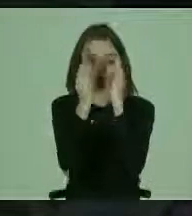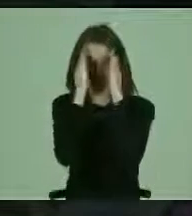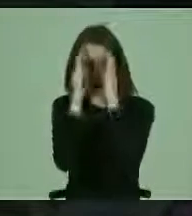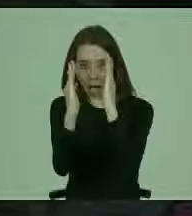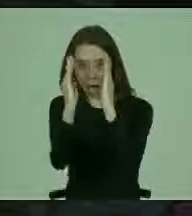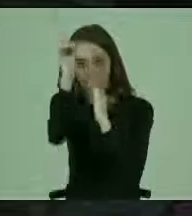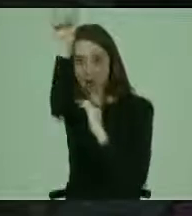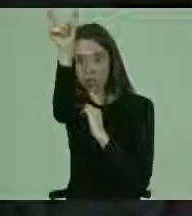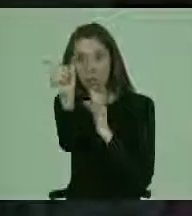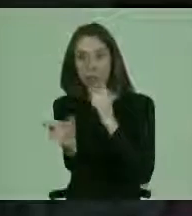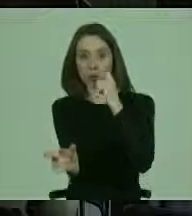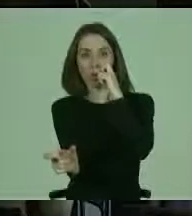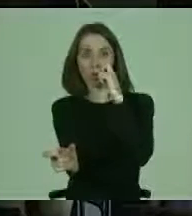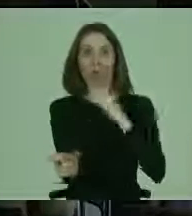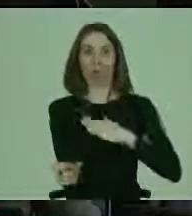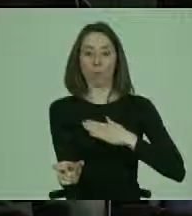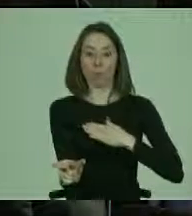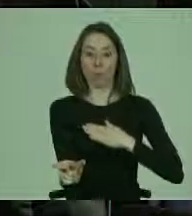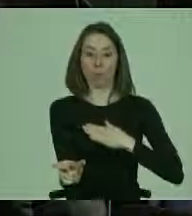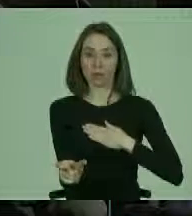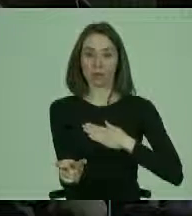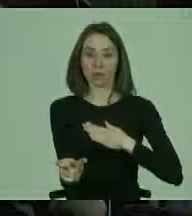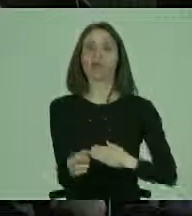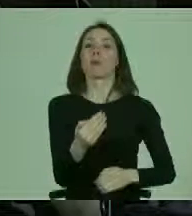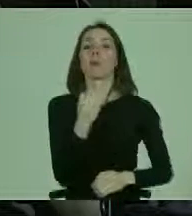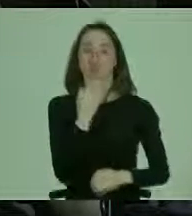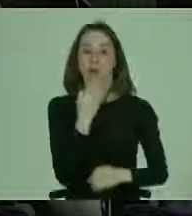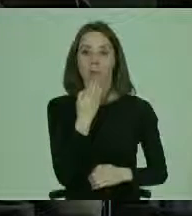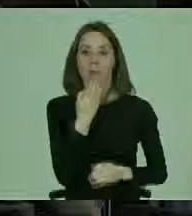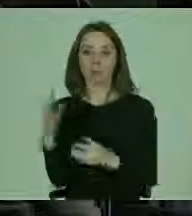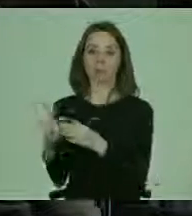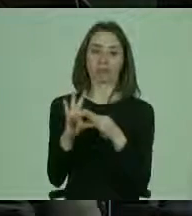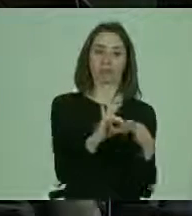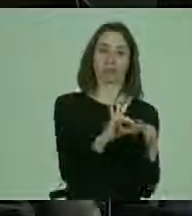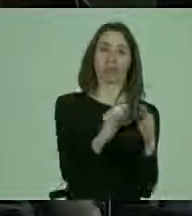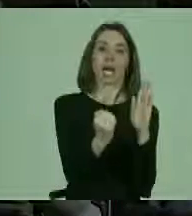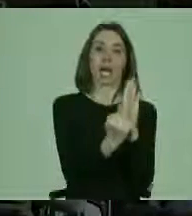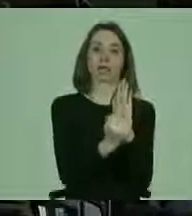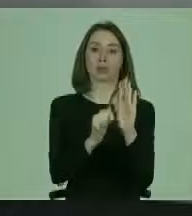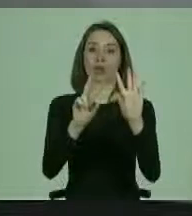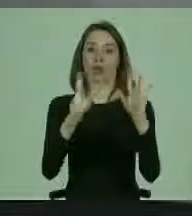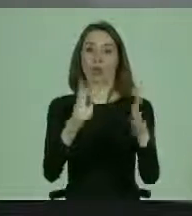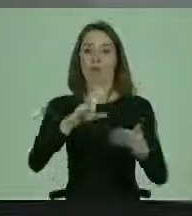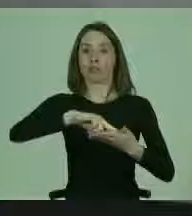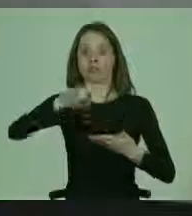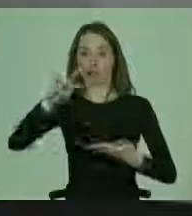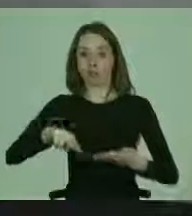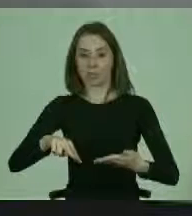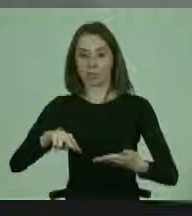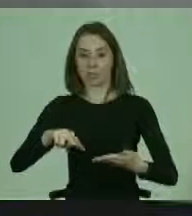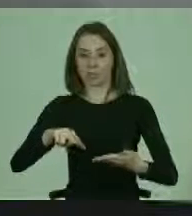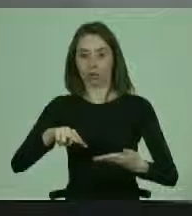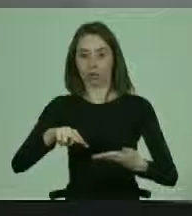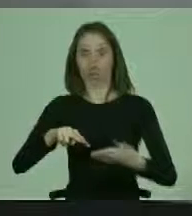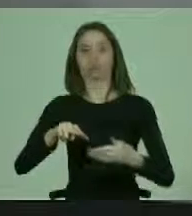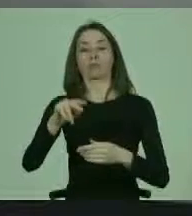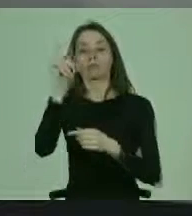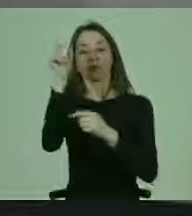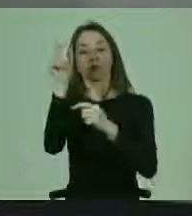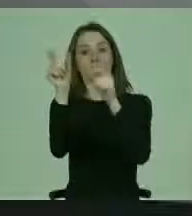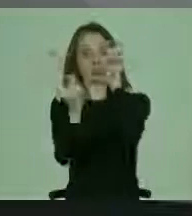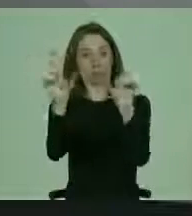al ser humano y también vincularse con el artículo octavo de la Convención, toma de